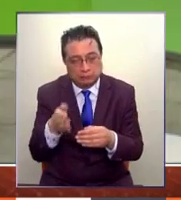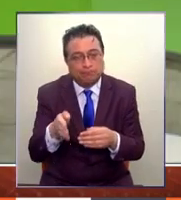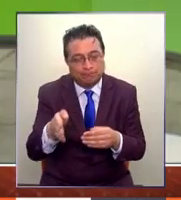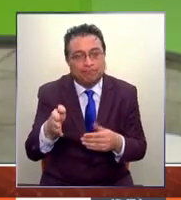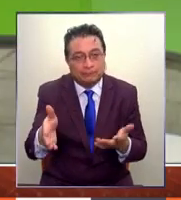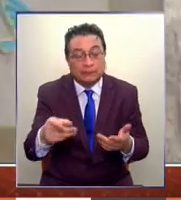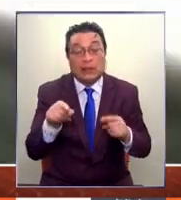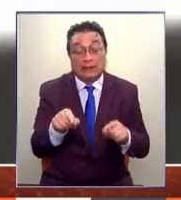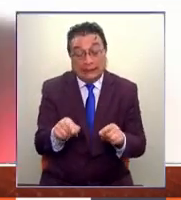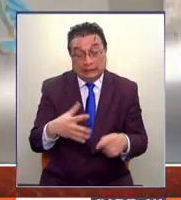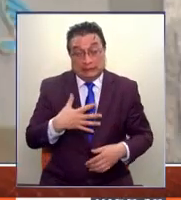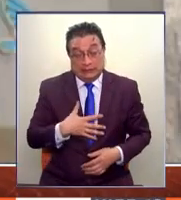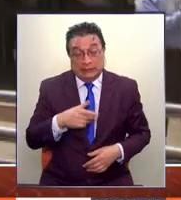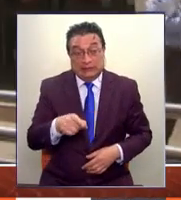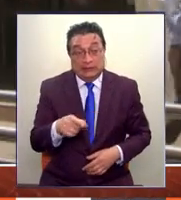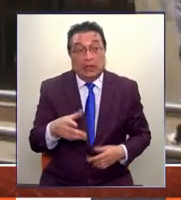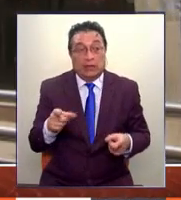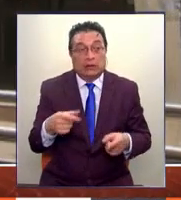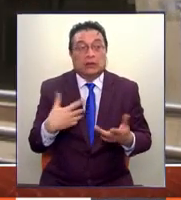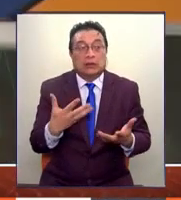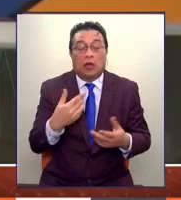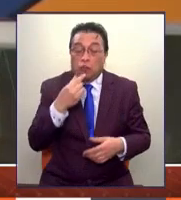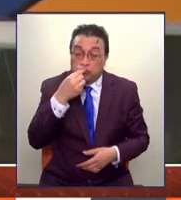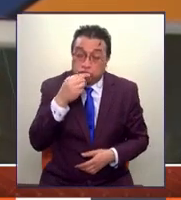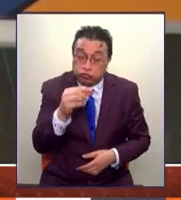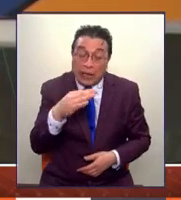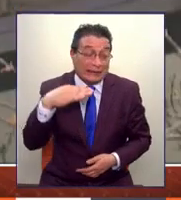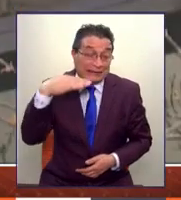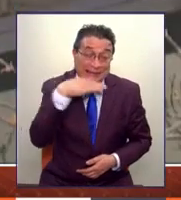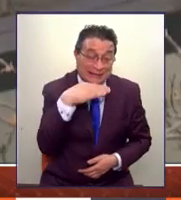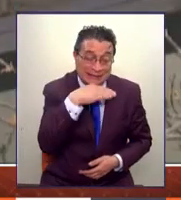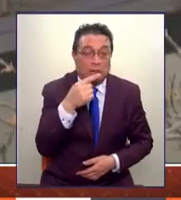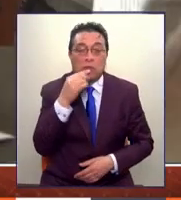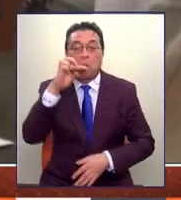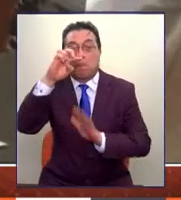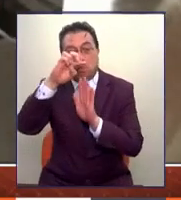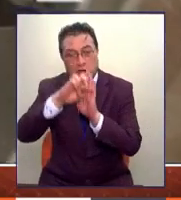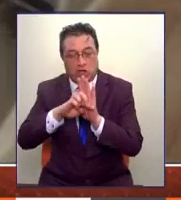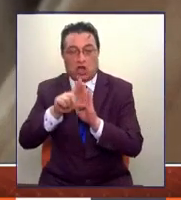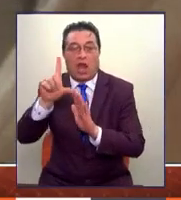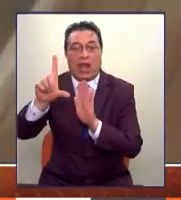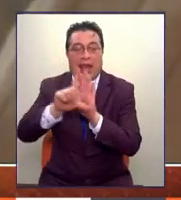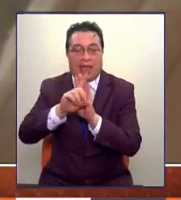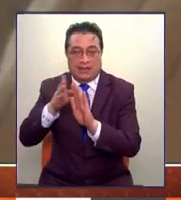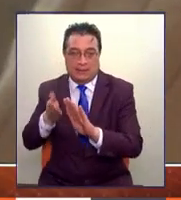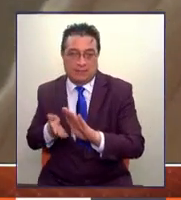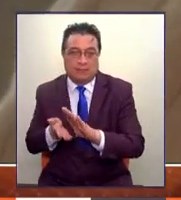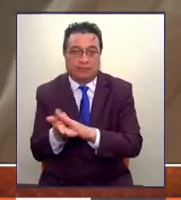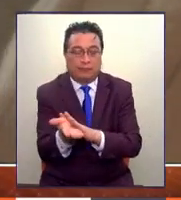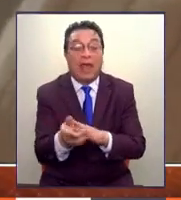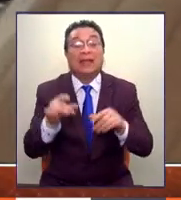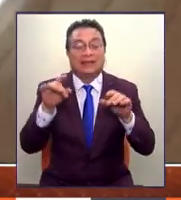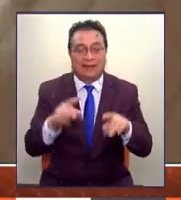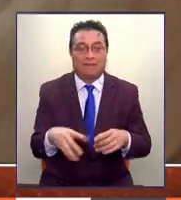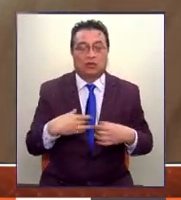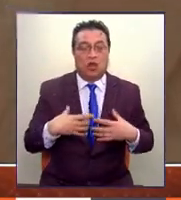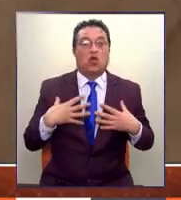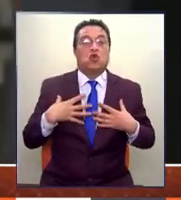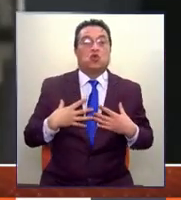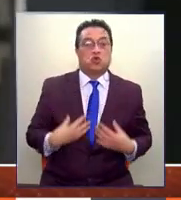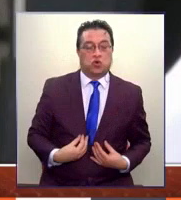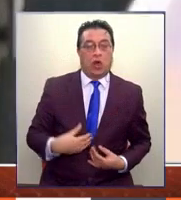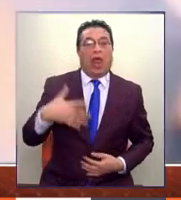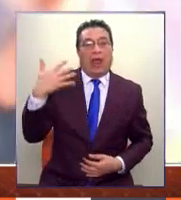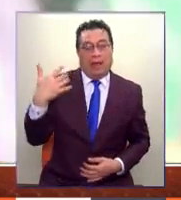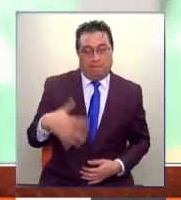eso estamos y queremos entrar, como le decía, a la brevedad estos proyectos de ley al Congreso, porque sabemos que son un alivio muy importante,